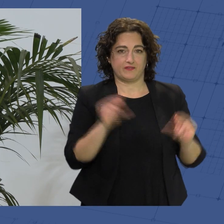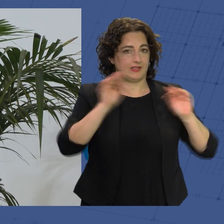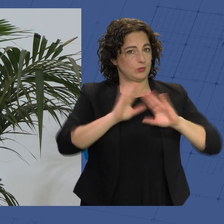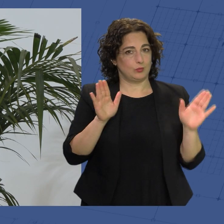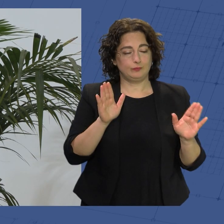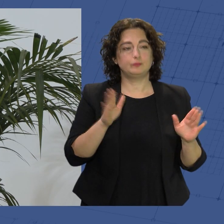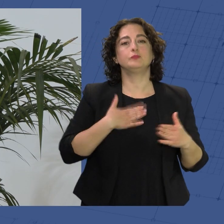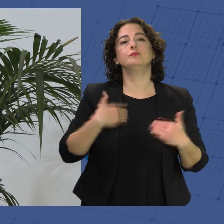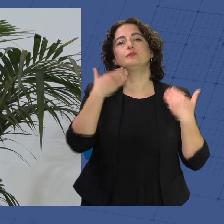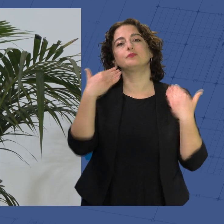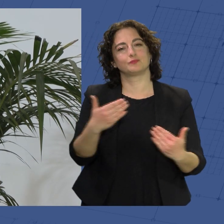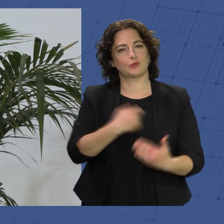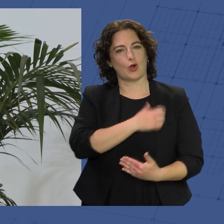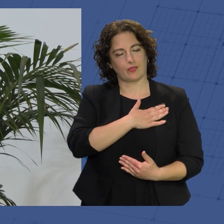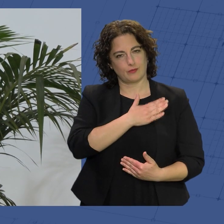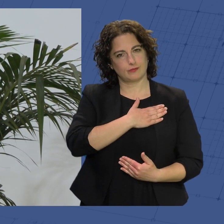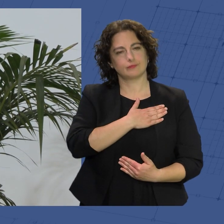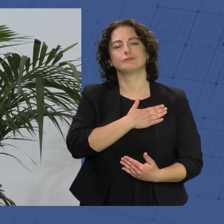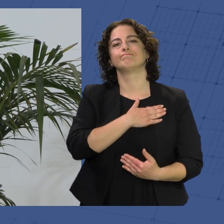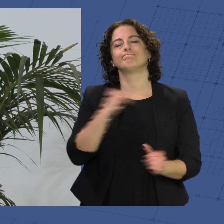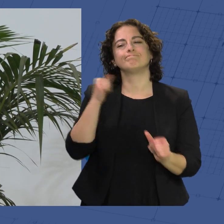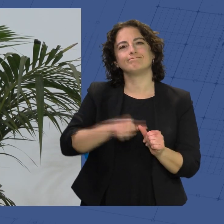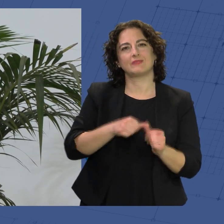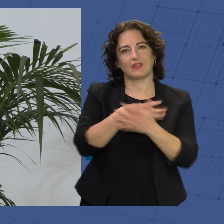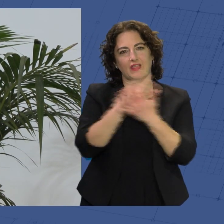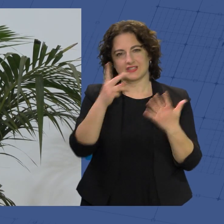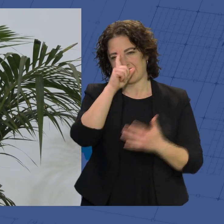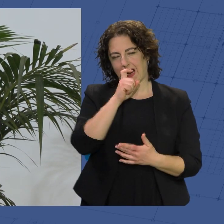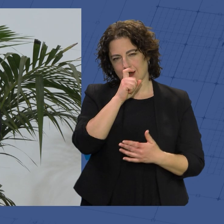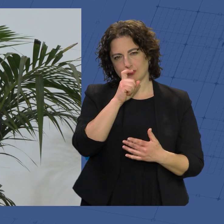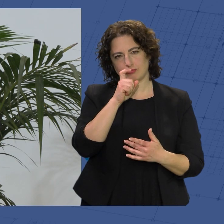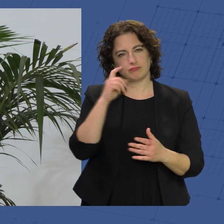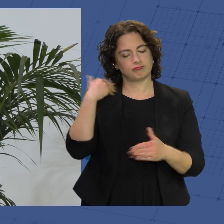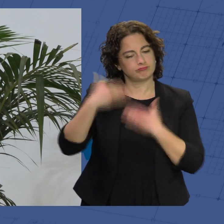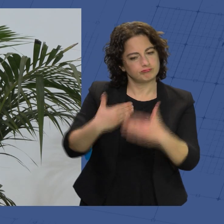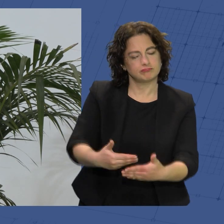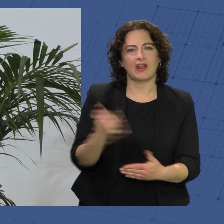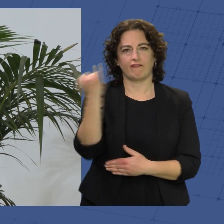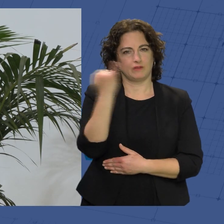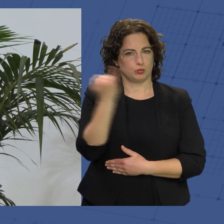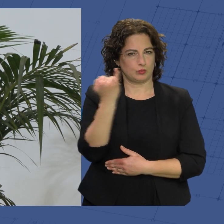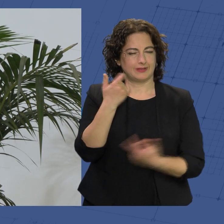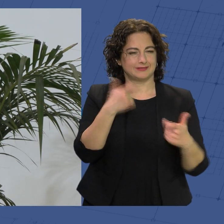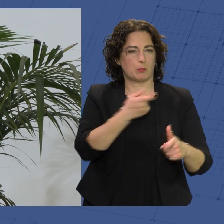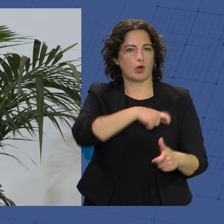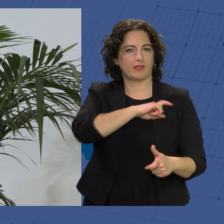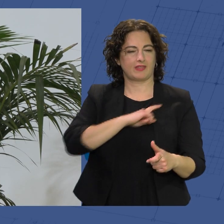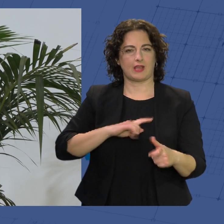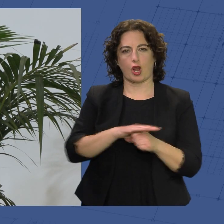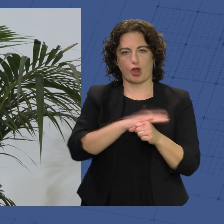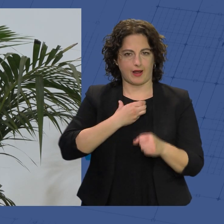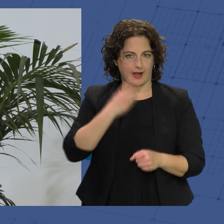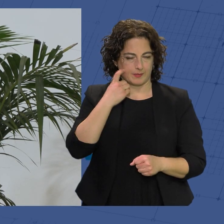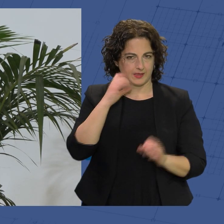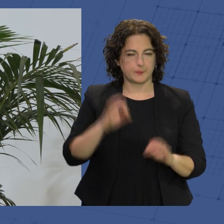agradecerles de corazón estos 17 años interrumpidos de jefatura de la Policía Local de Almería.